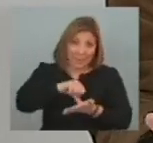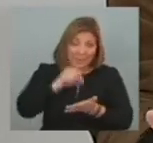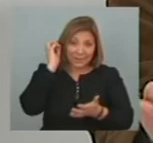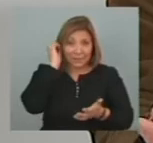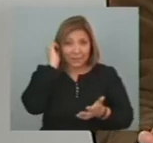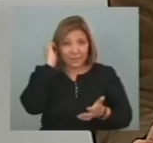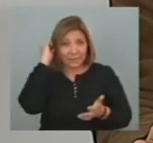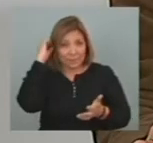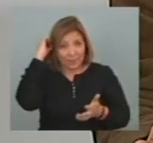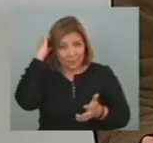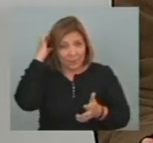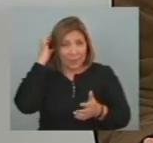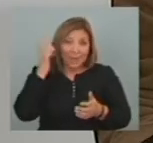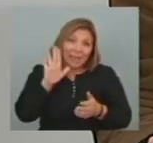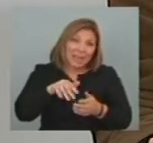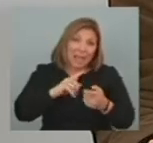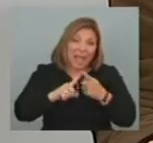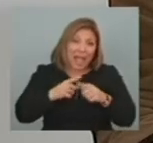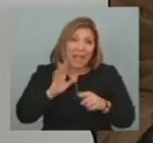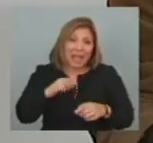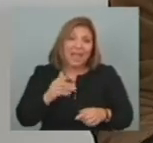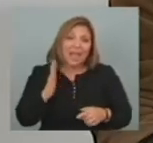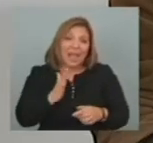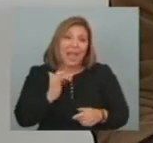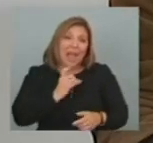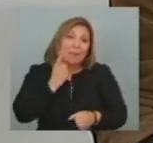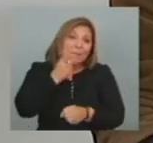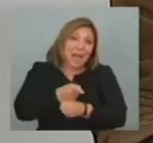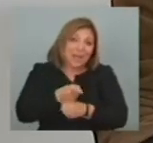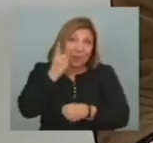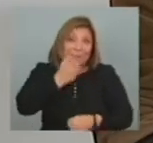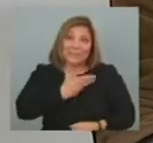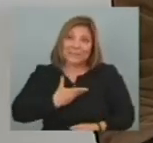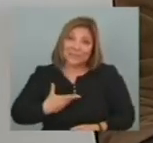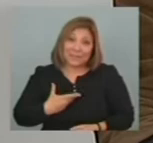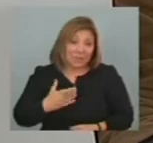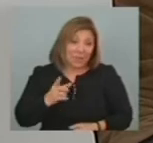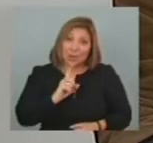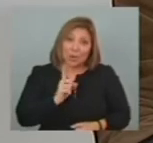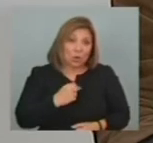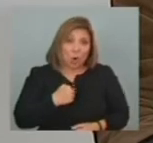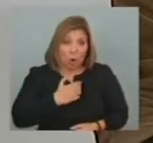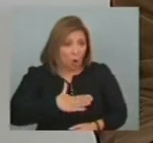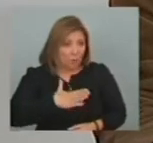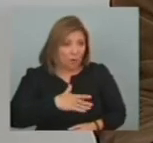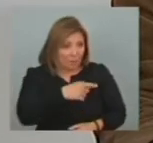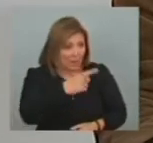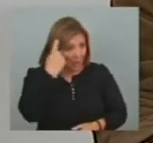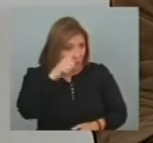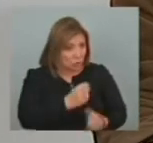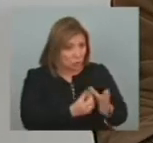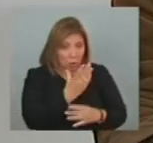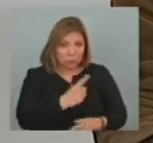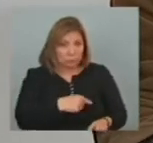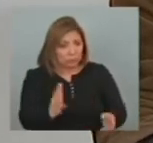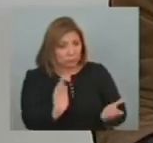claramente Es un ajuste De cuenta interna Es una señal De mandato De la presidenta De que no se hace Algo que ya no acompañe No va a cambiar La política